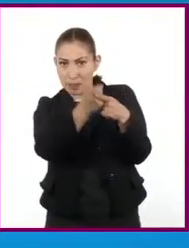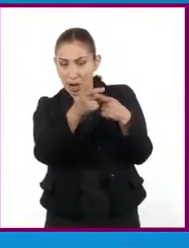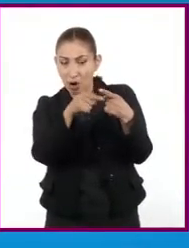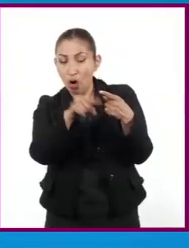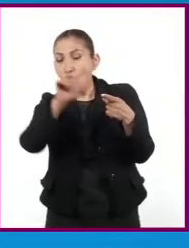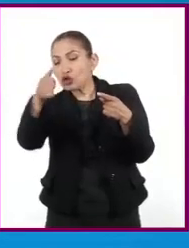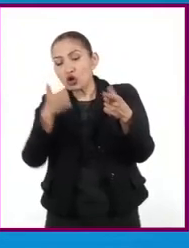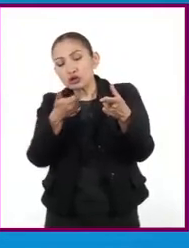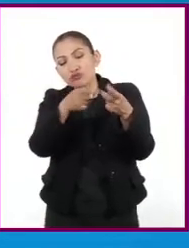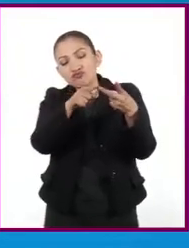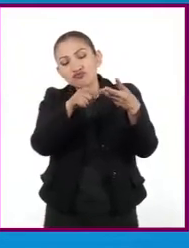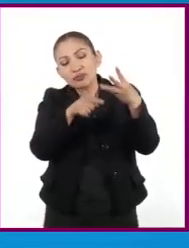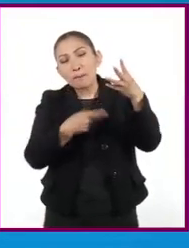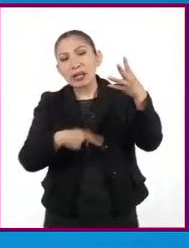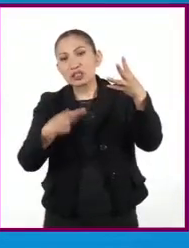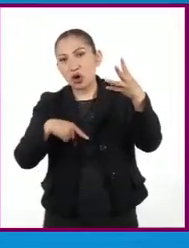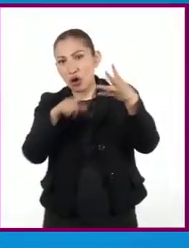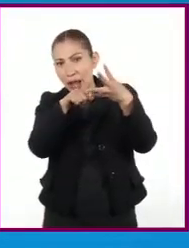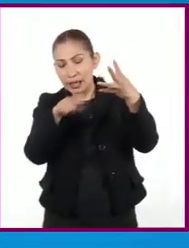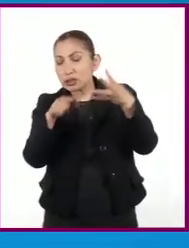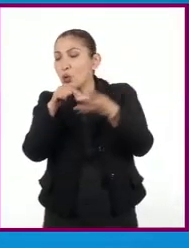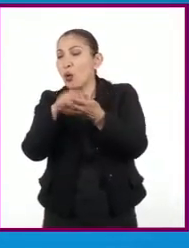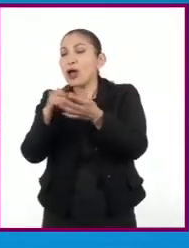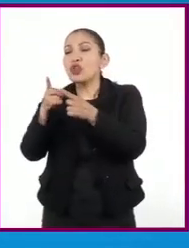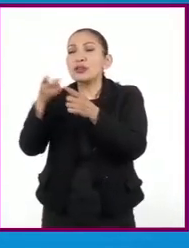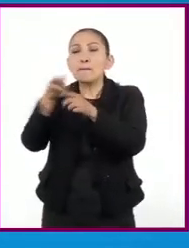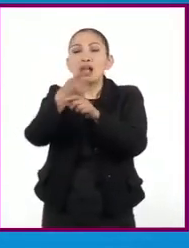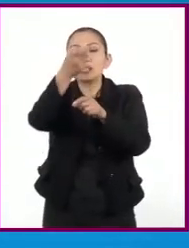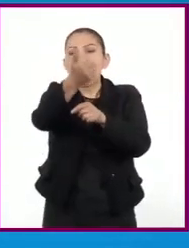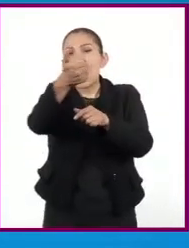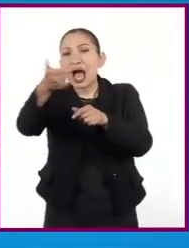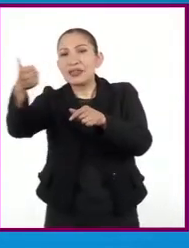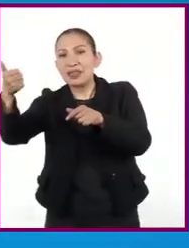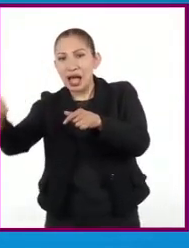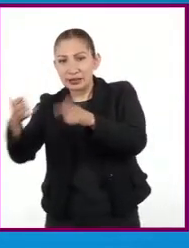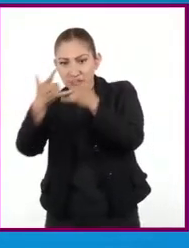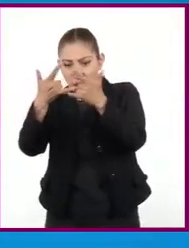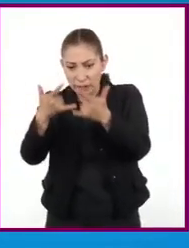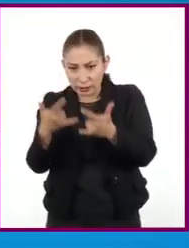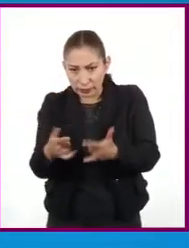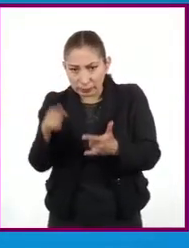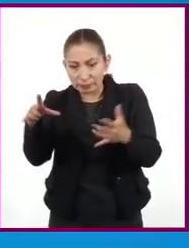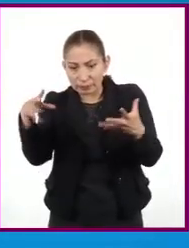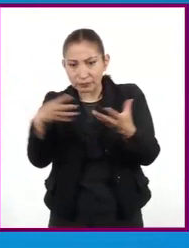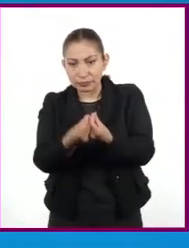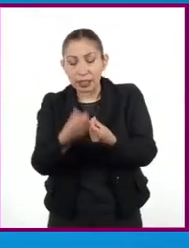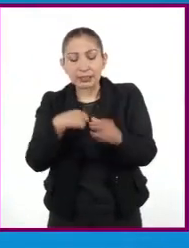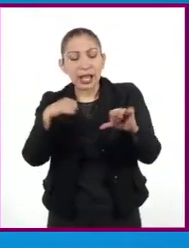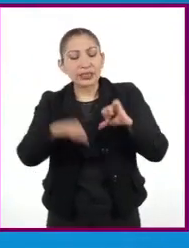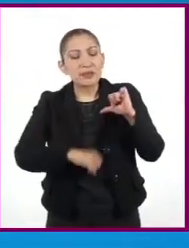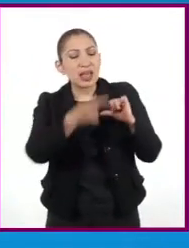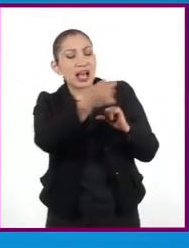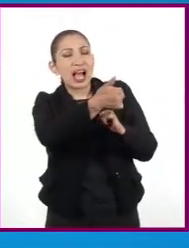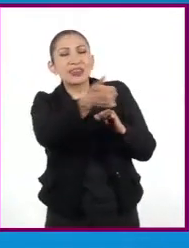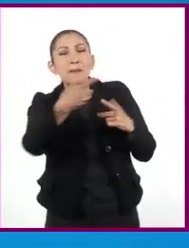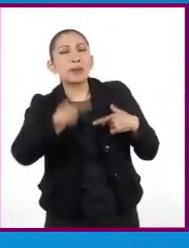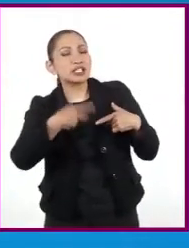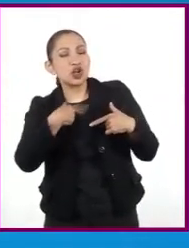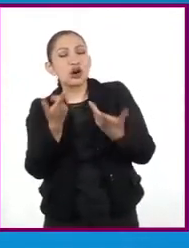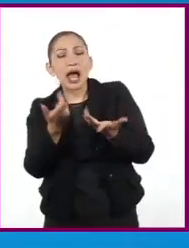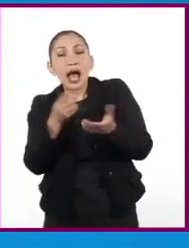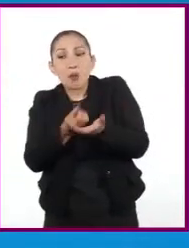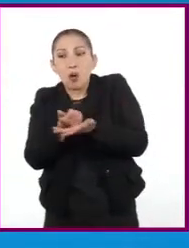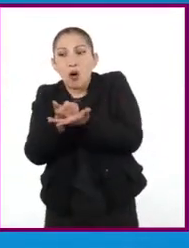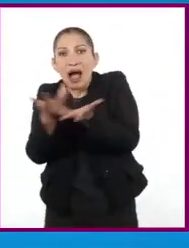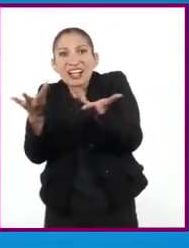personajes participan, qué sucesos tienen lugar, dónde y cuándo transcurren. Se pueden detallar acciones de los personajes que impactan en la